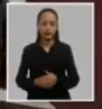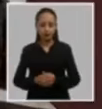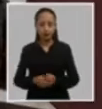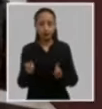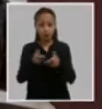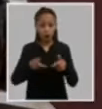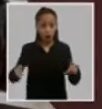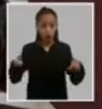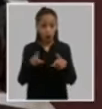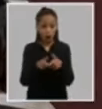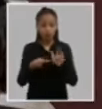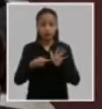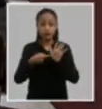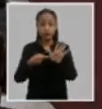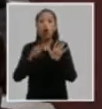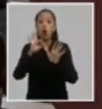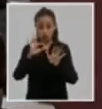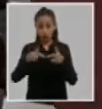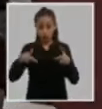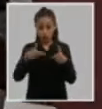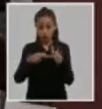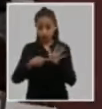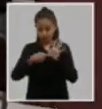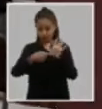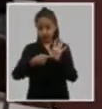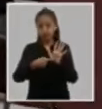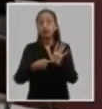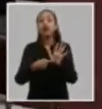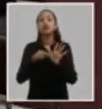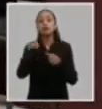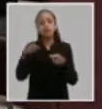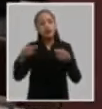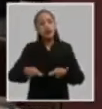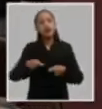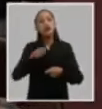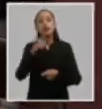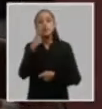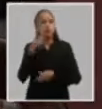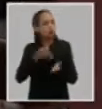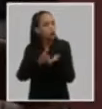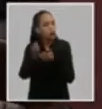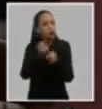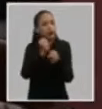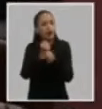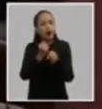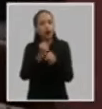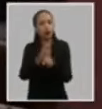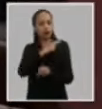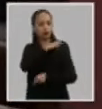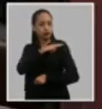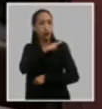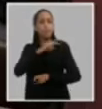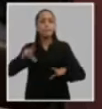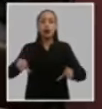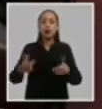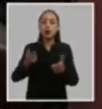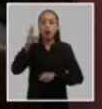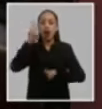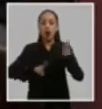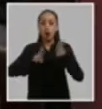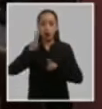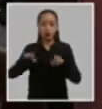planteó que en materia de la política de cuadro se ha continuado trabajando en el cumplimiento de los acuerdos de los anteriores eventos